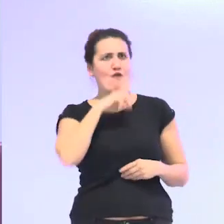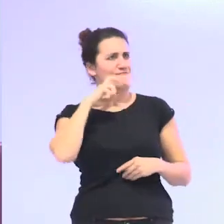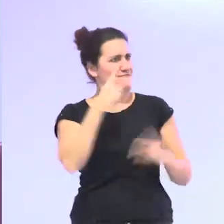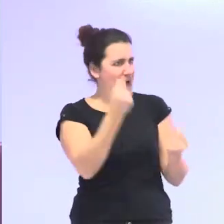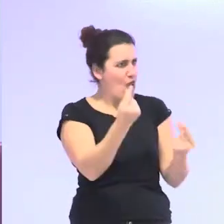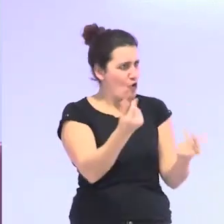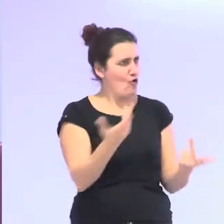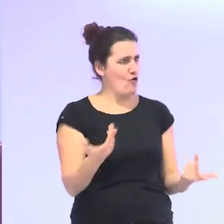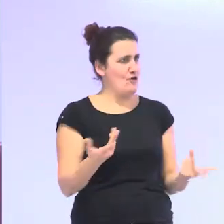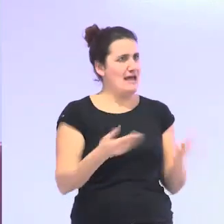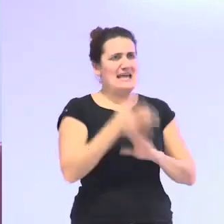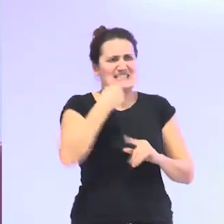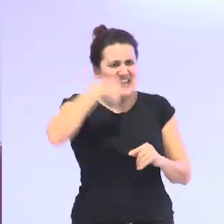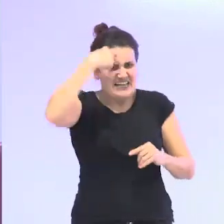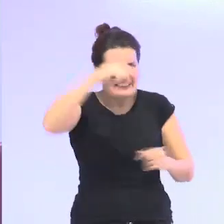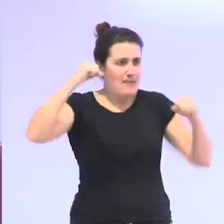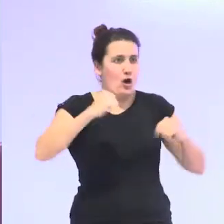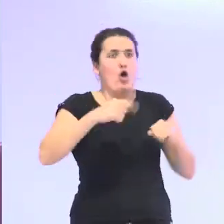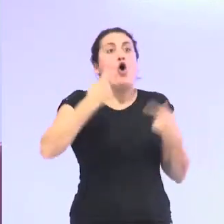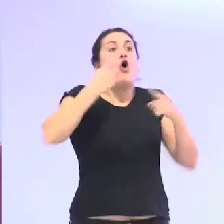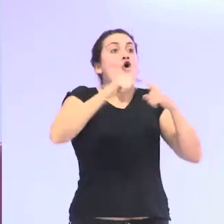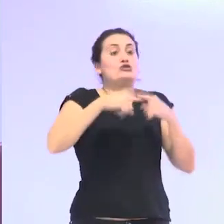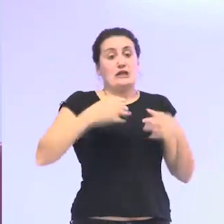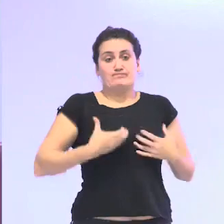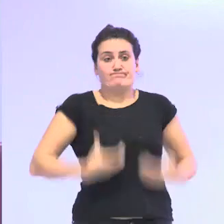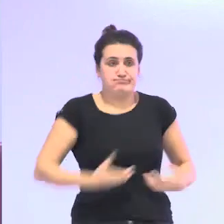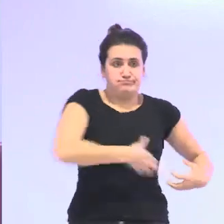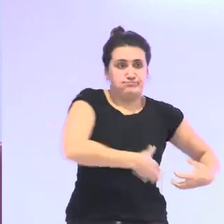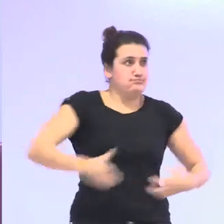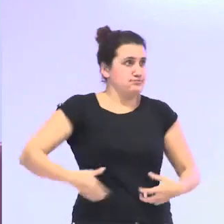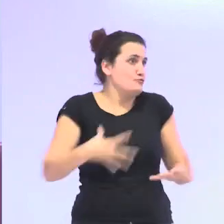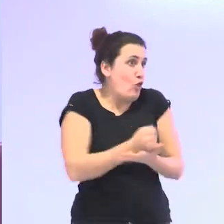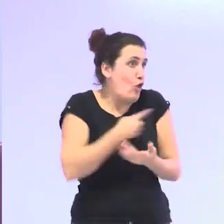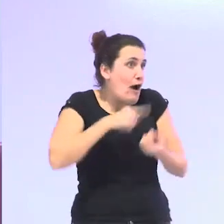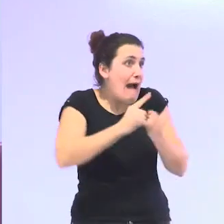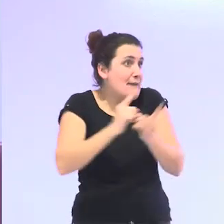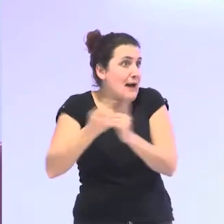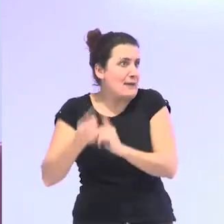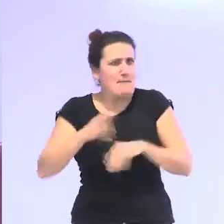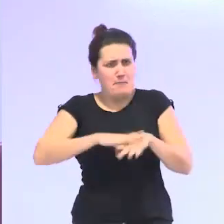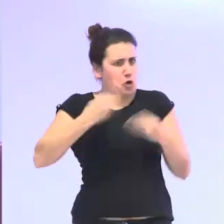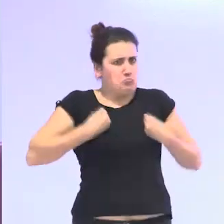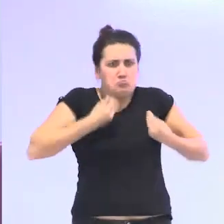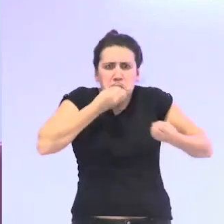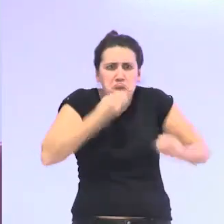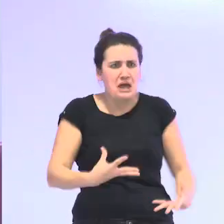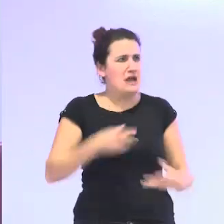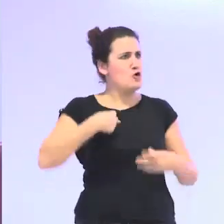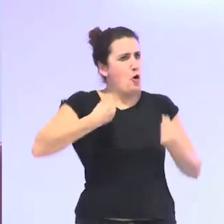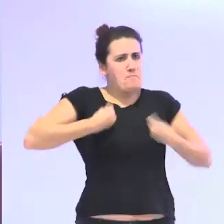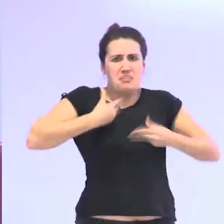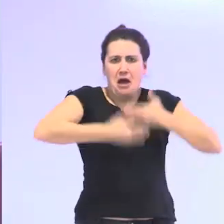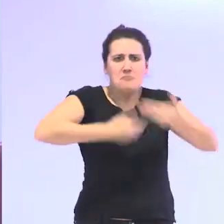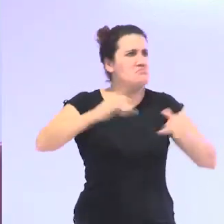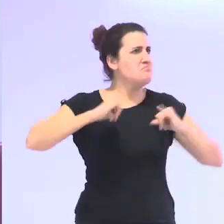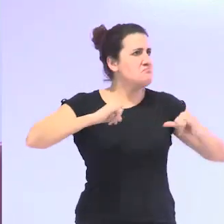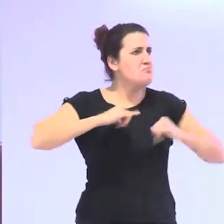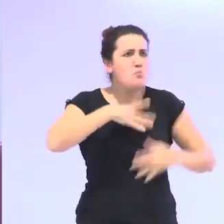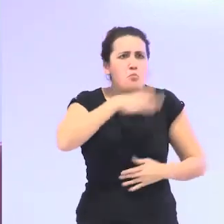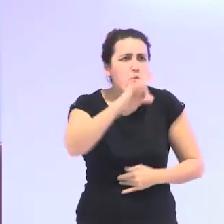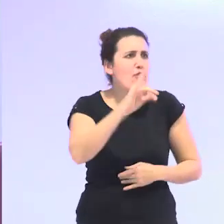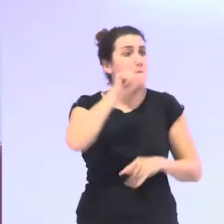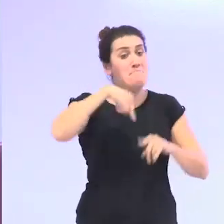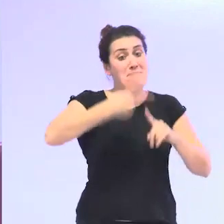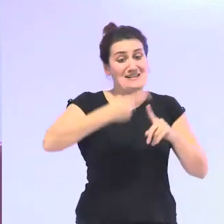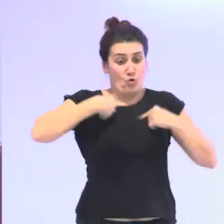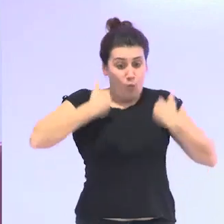envejecido y que ya no tengo las cosas donde las tenía antes pero sigo estando bien sigo teniendo una vida de la que puedo disfrutar y acepto mucho más mi